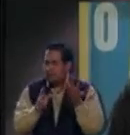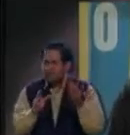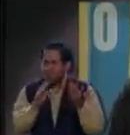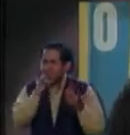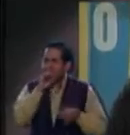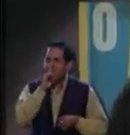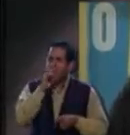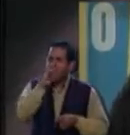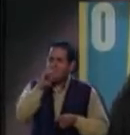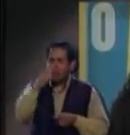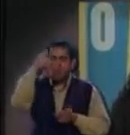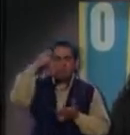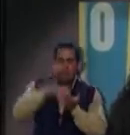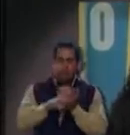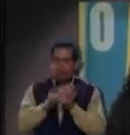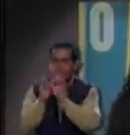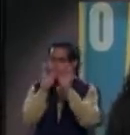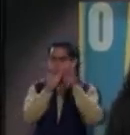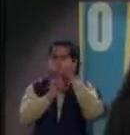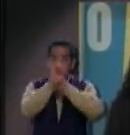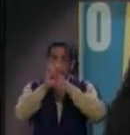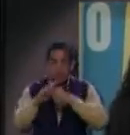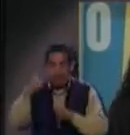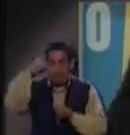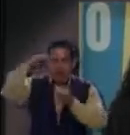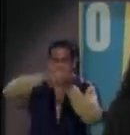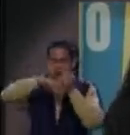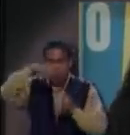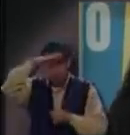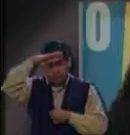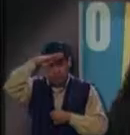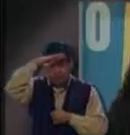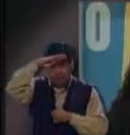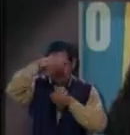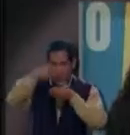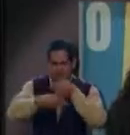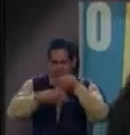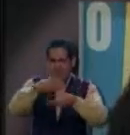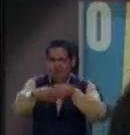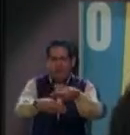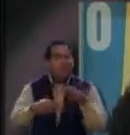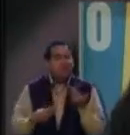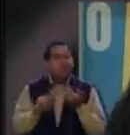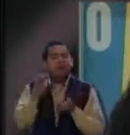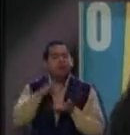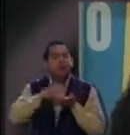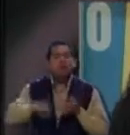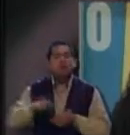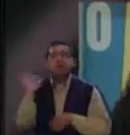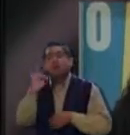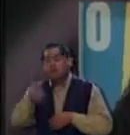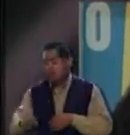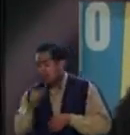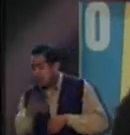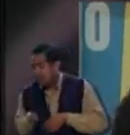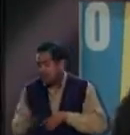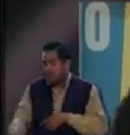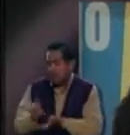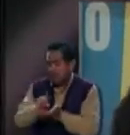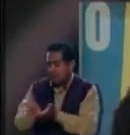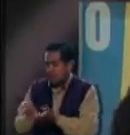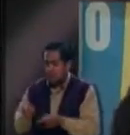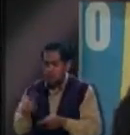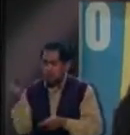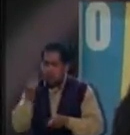perdón, sino más bien los que uno deja, que le ponga a la sociedad, ¿no? Ok, yo soy una niña con discapacidad, ¿por qué no voy a una